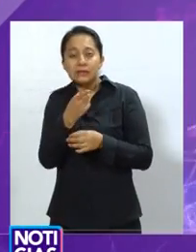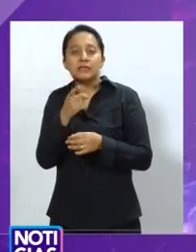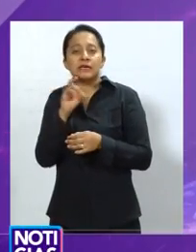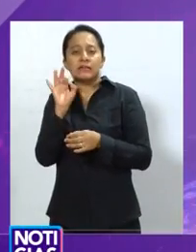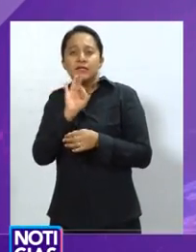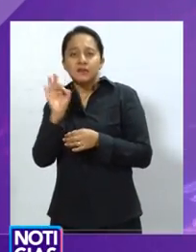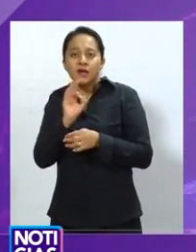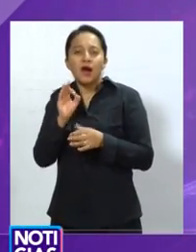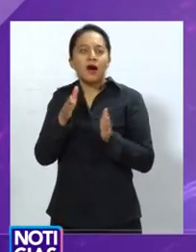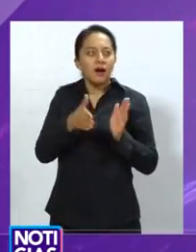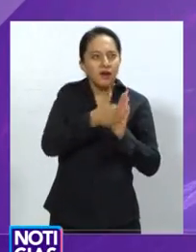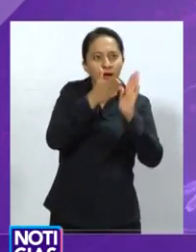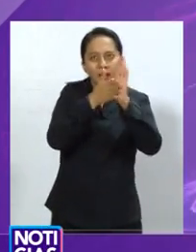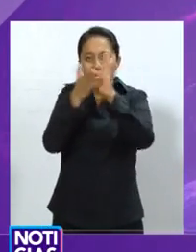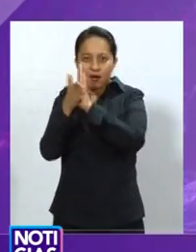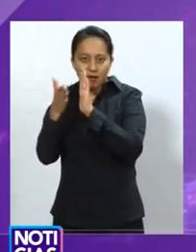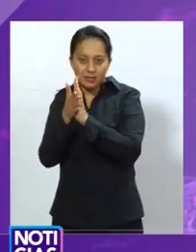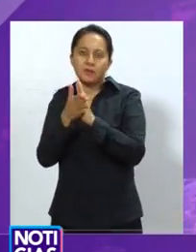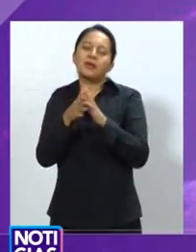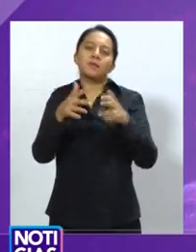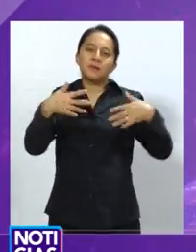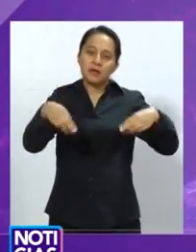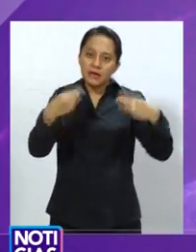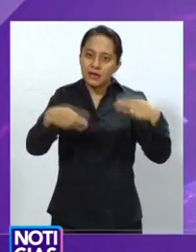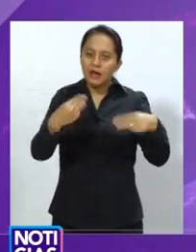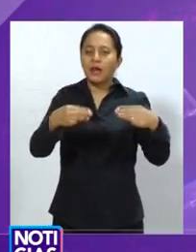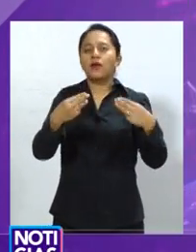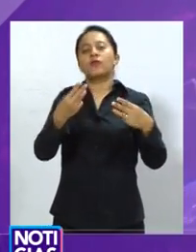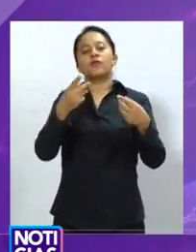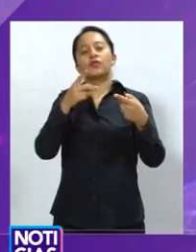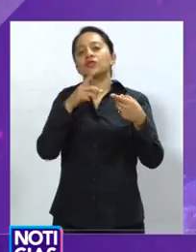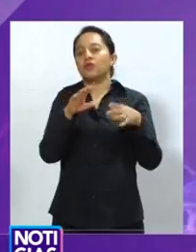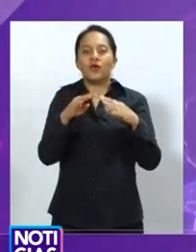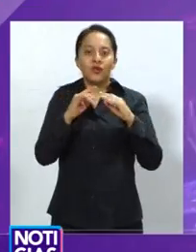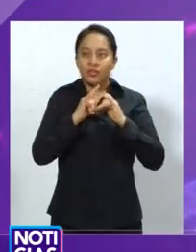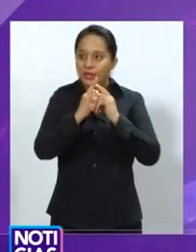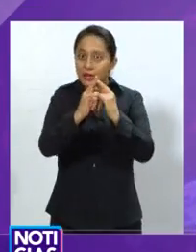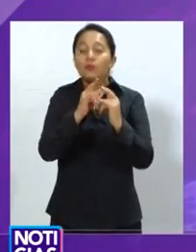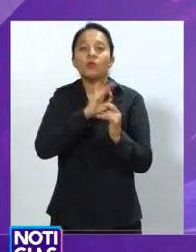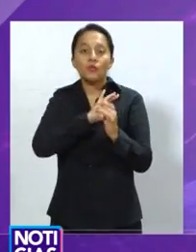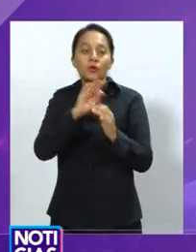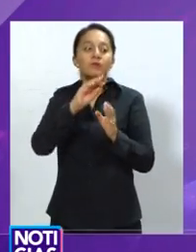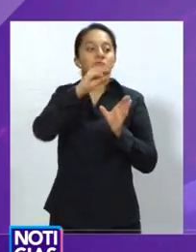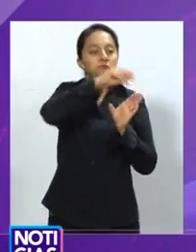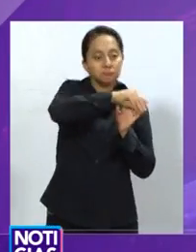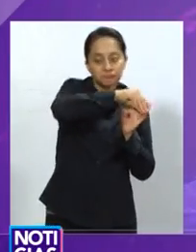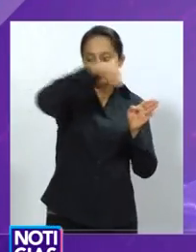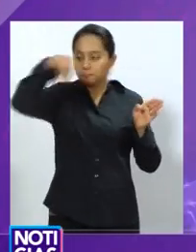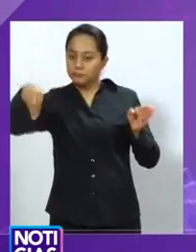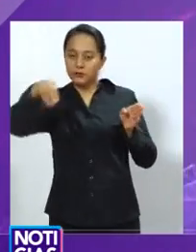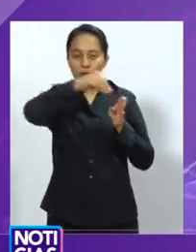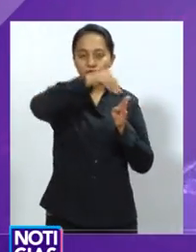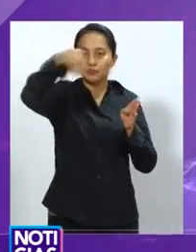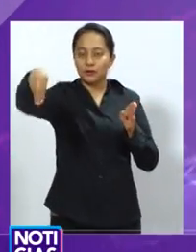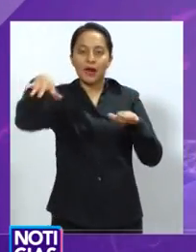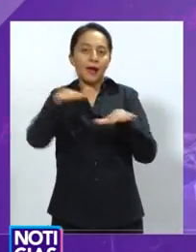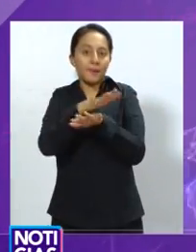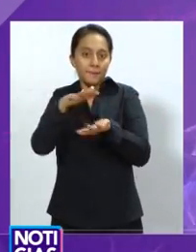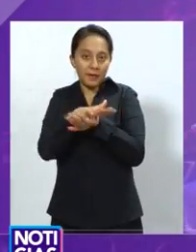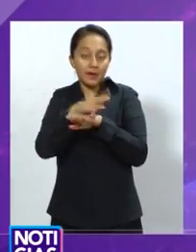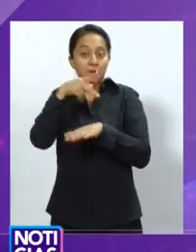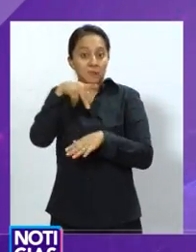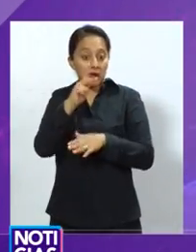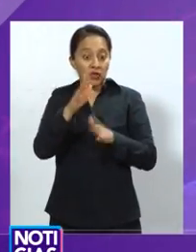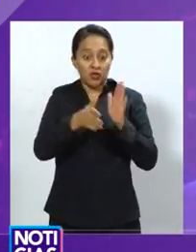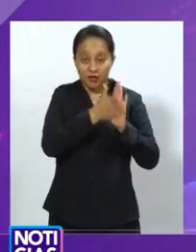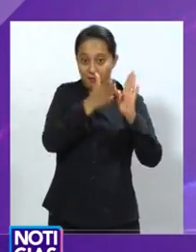tianguis, se van a reubicar a los compañeros y si en determinado momento esas obras ya no permiten que regresen, pues